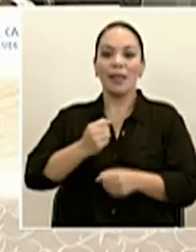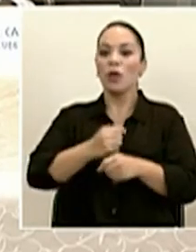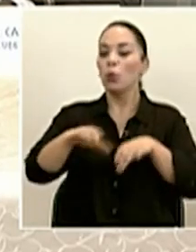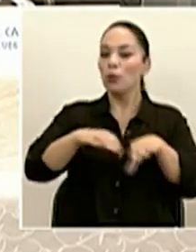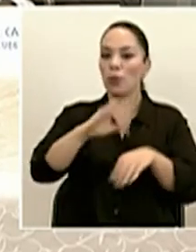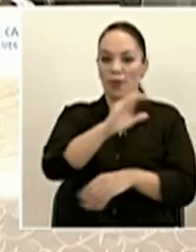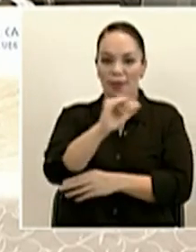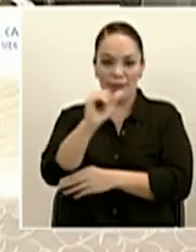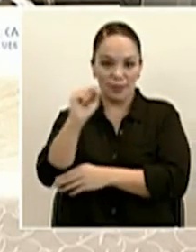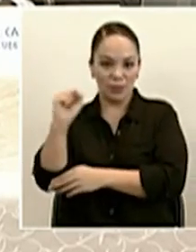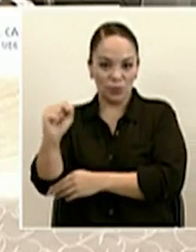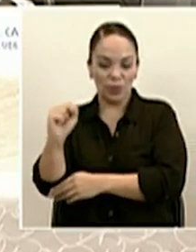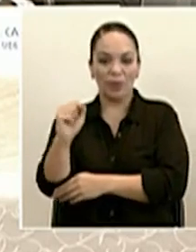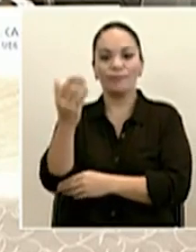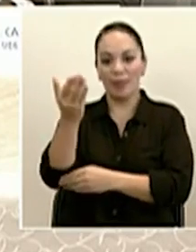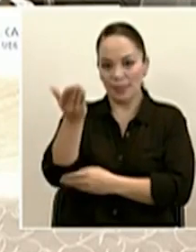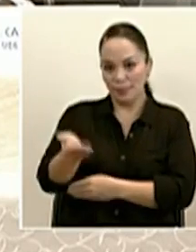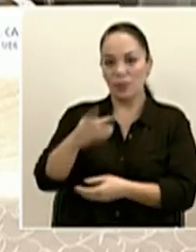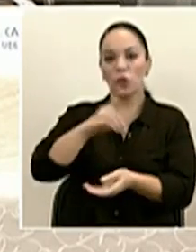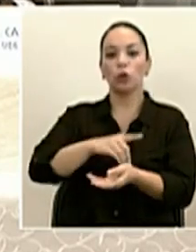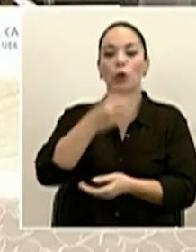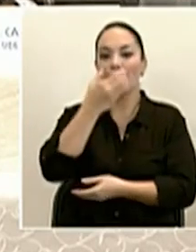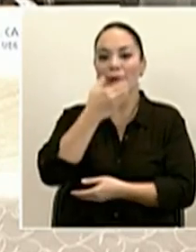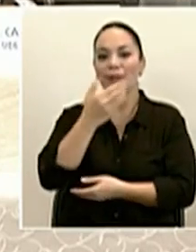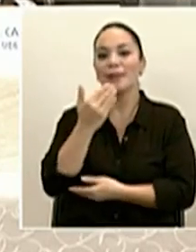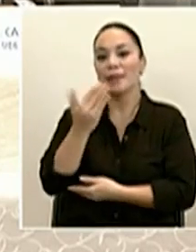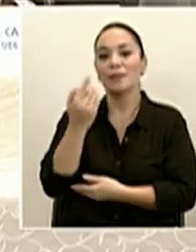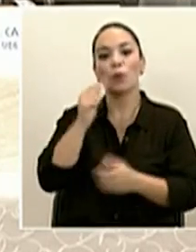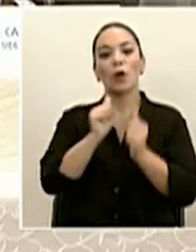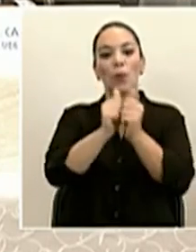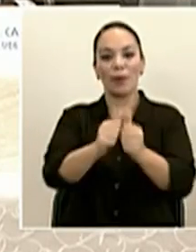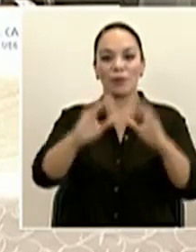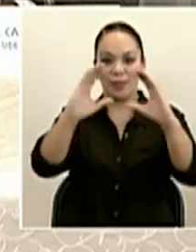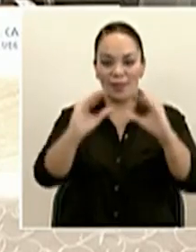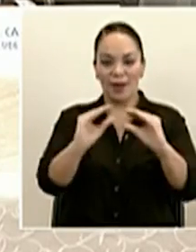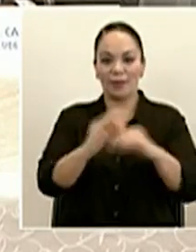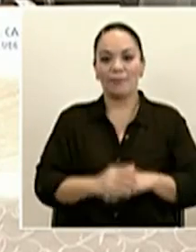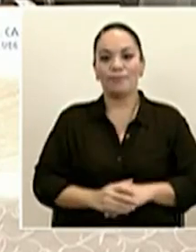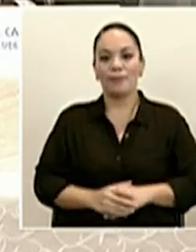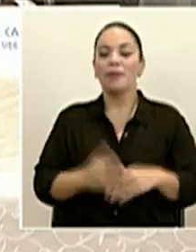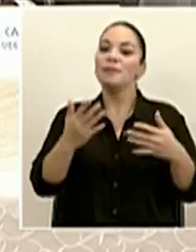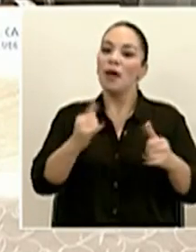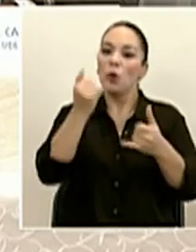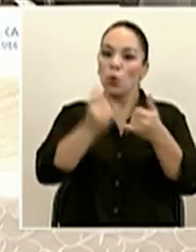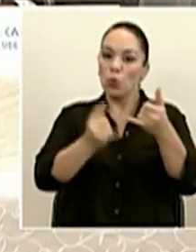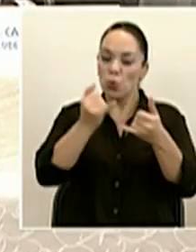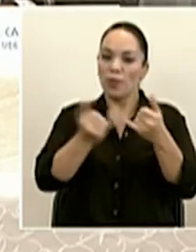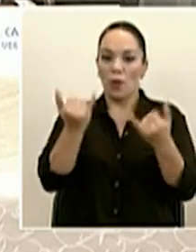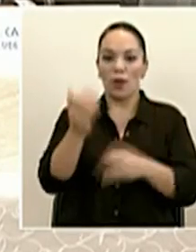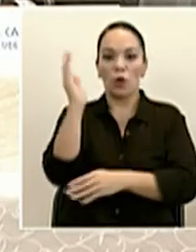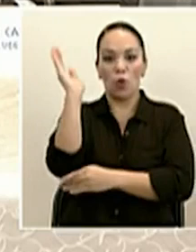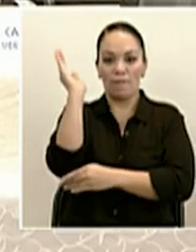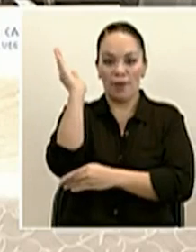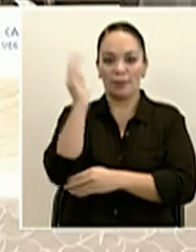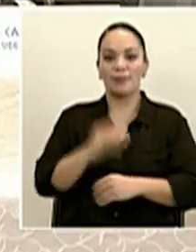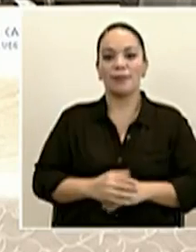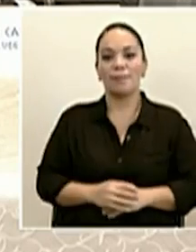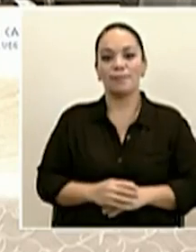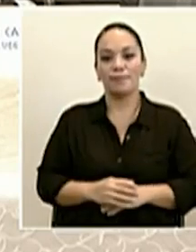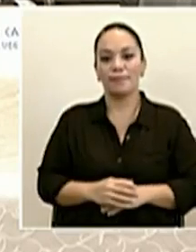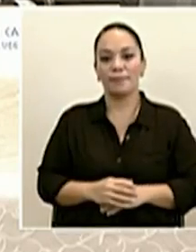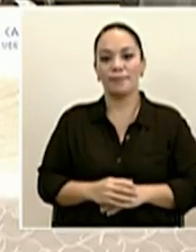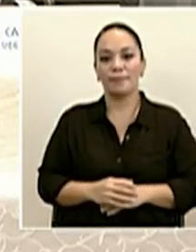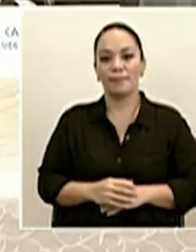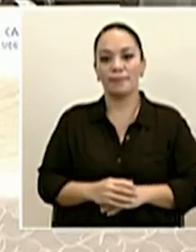Costarricense del Seguro Social, el doctor Macaya, por habernos acompañado esta tarde. De este modo, damos por concluida esta conferencia de prensa y